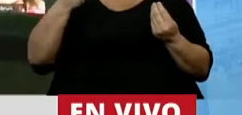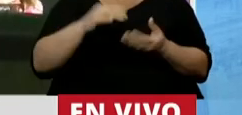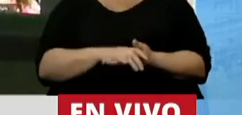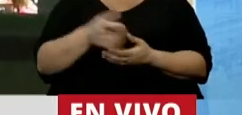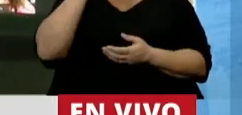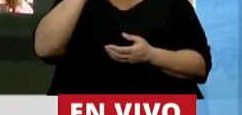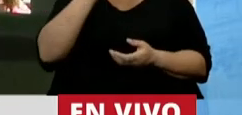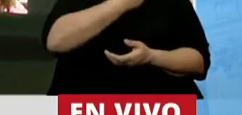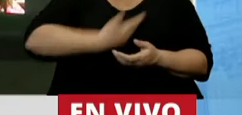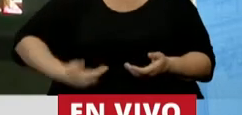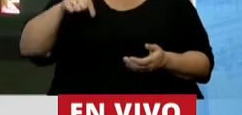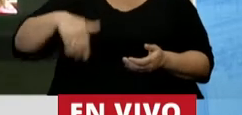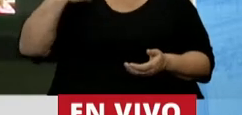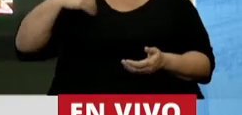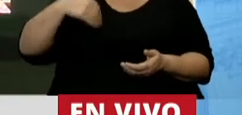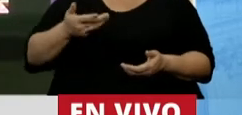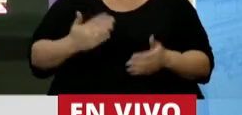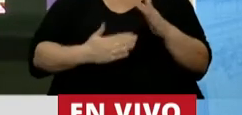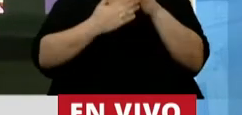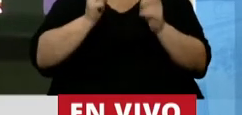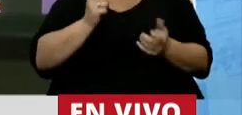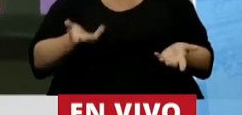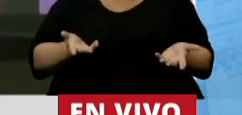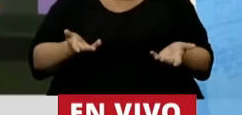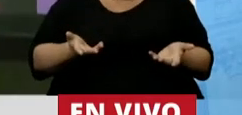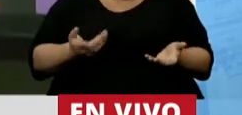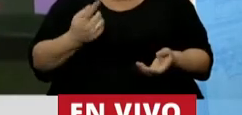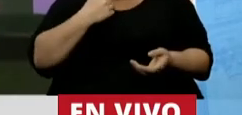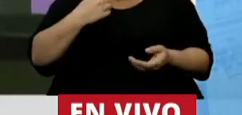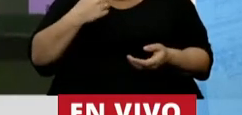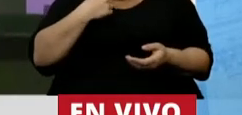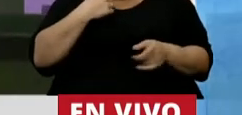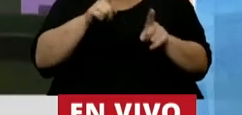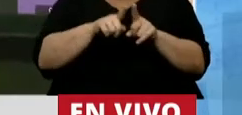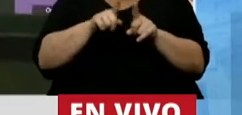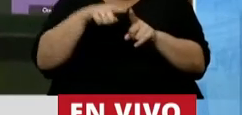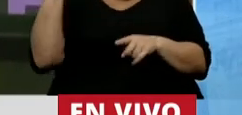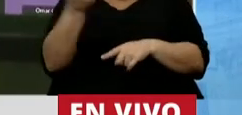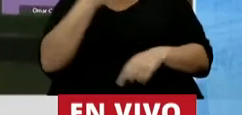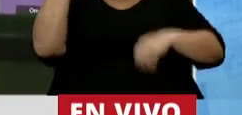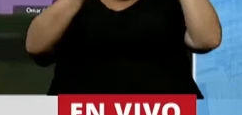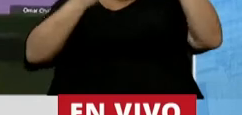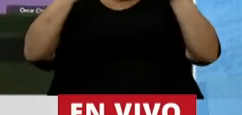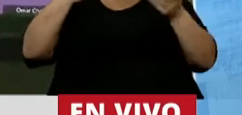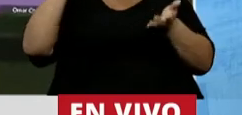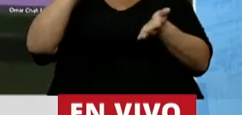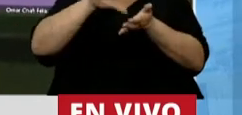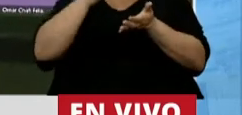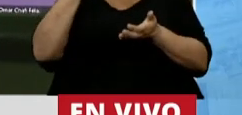quién gobierna en este país. Una duda que genera demasiada preocupación en un país